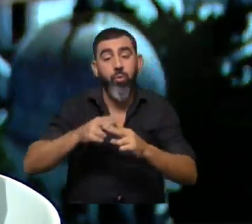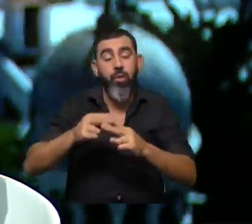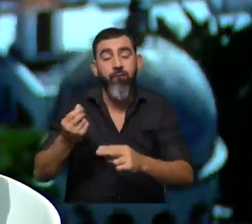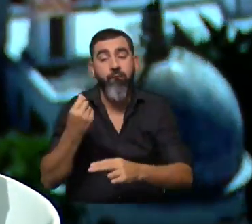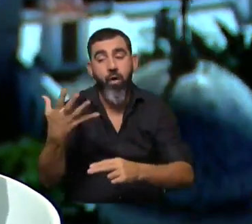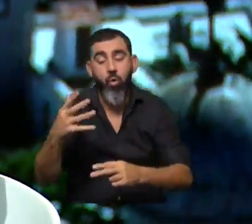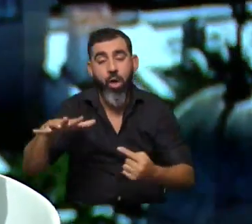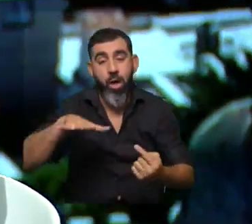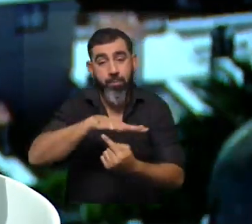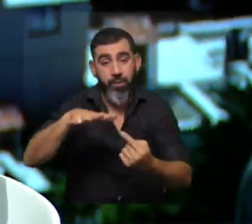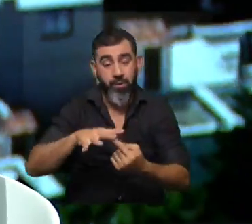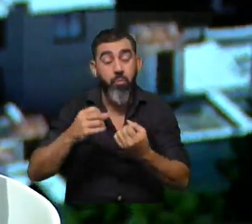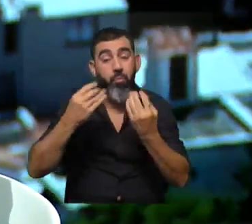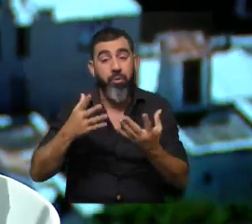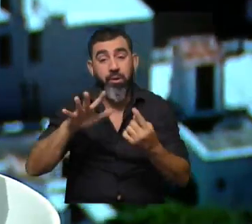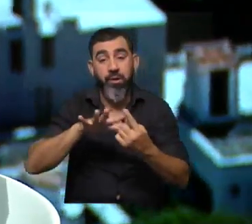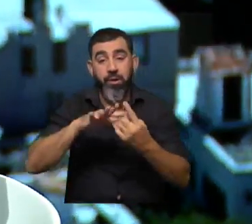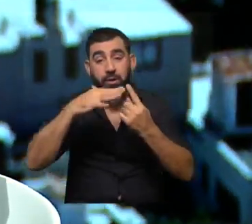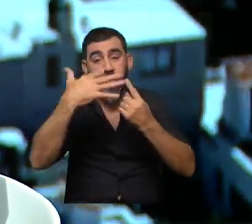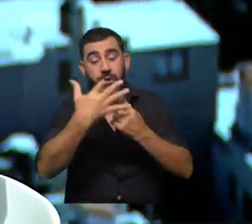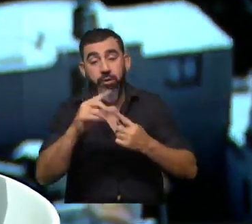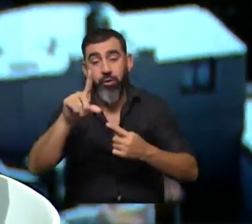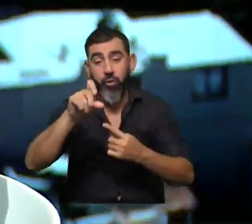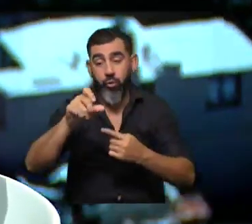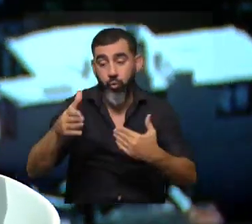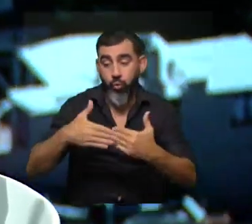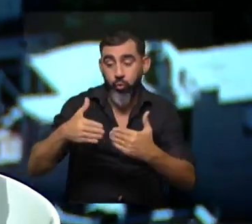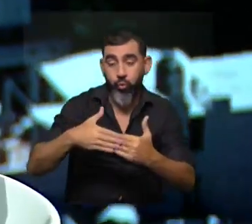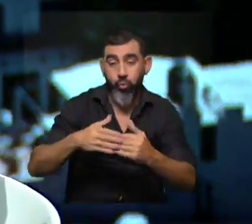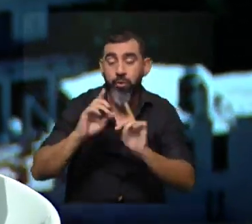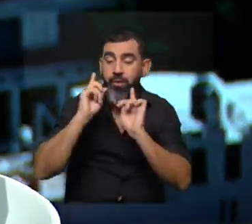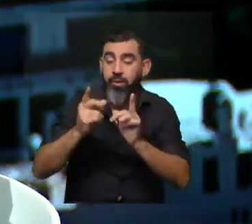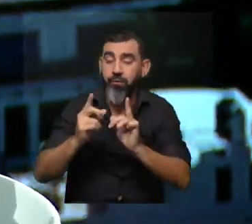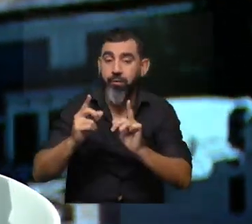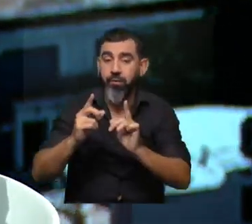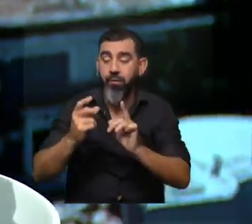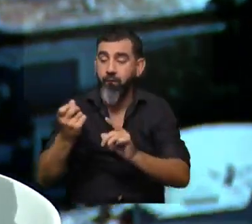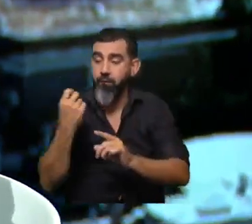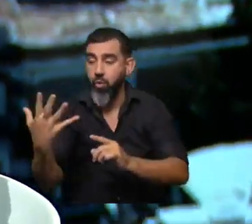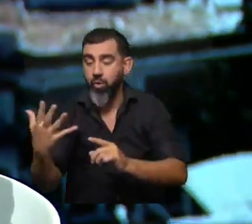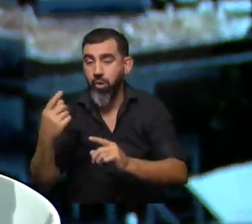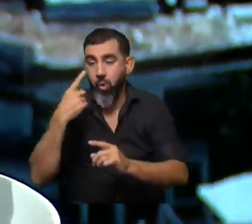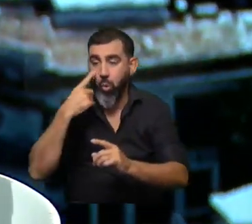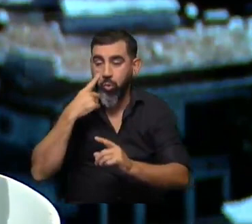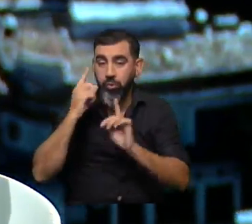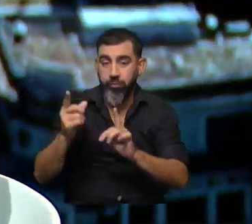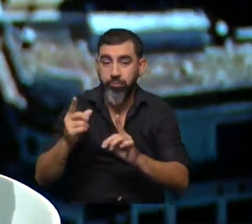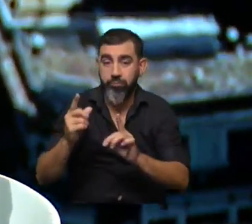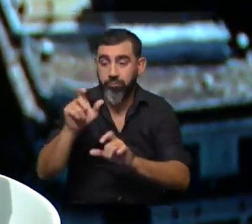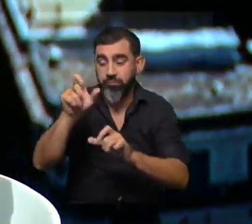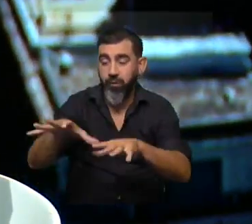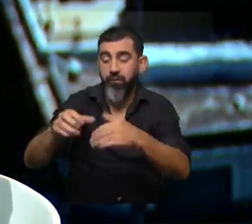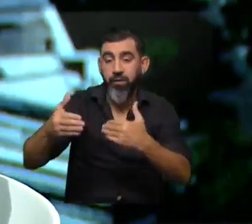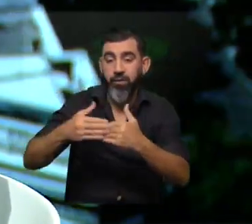ambiental porque entendemos que los entornos a esos cursos de agua tienen que ser valorados y conocidos y quienes están más